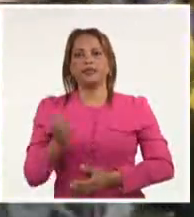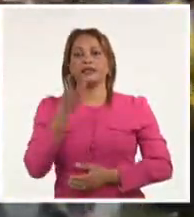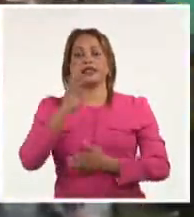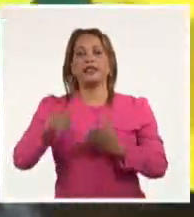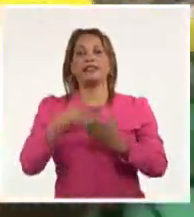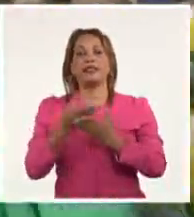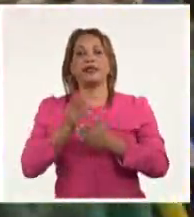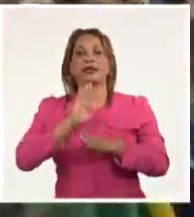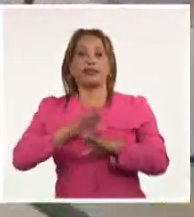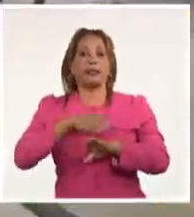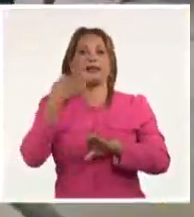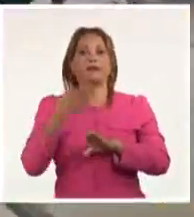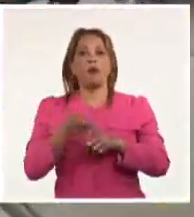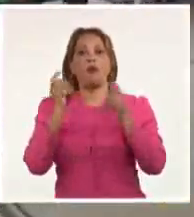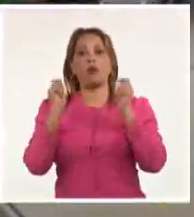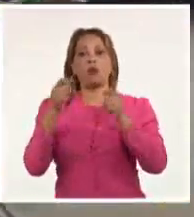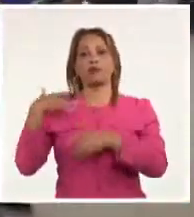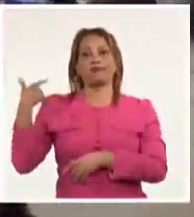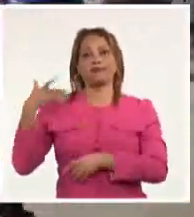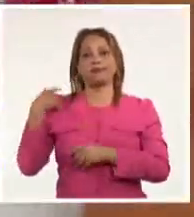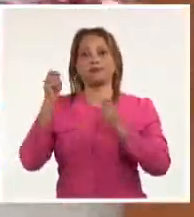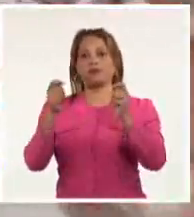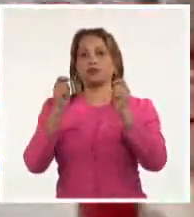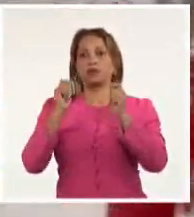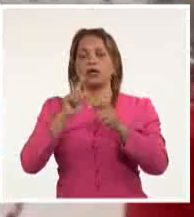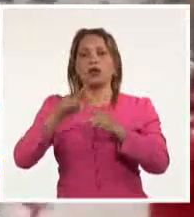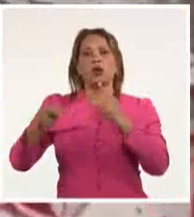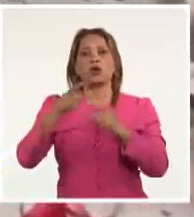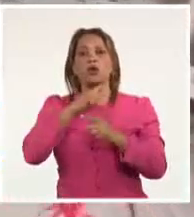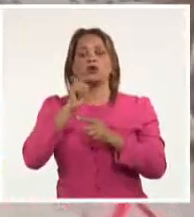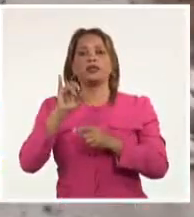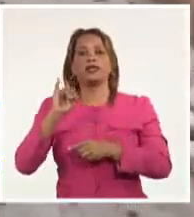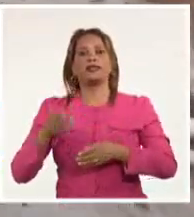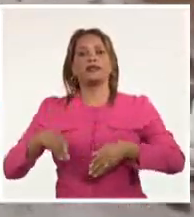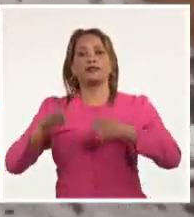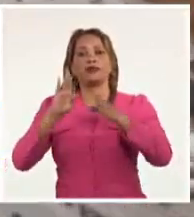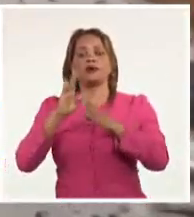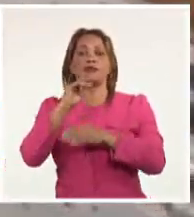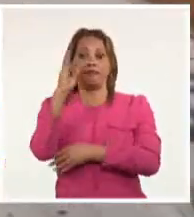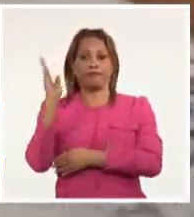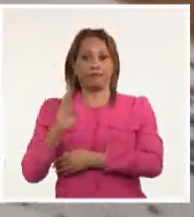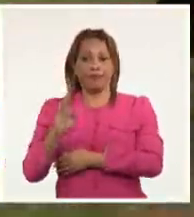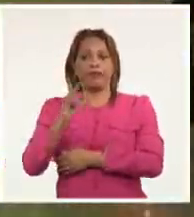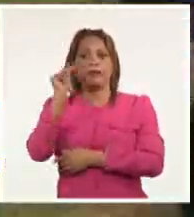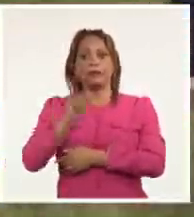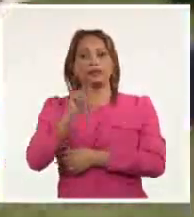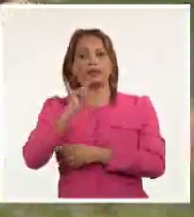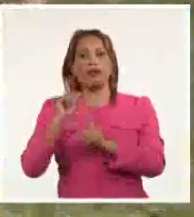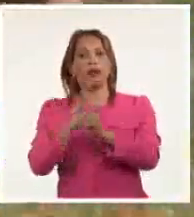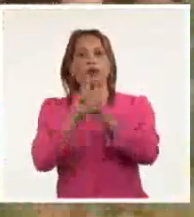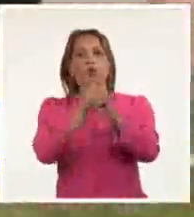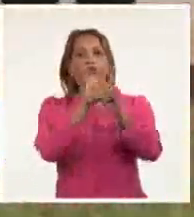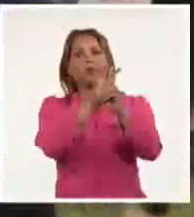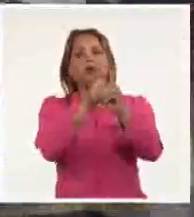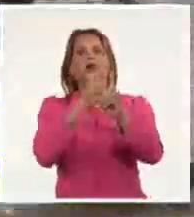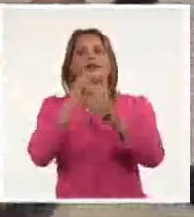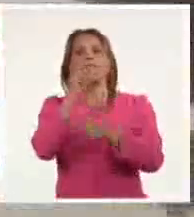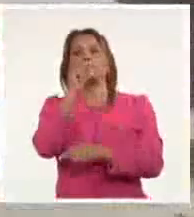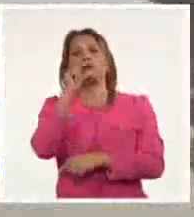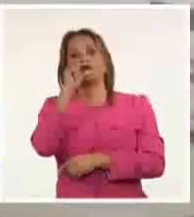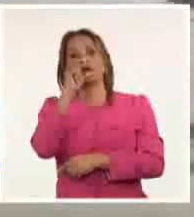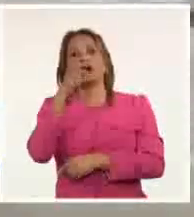después de las violentas protestas contra las instituciones gubernamentales en Brasil, los seguidores de Bolsonaro han vuelto a lanzar una